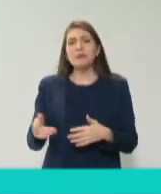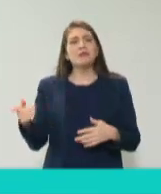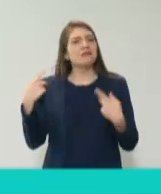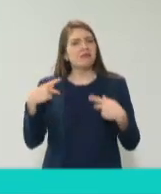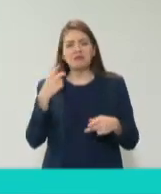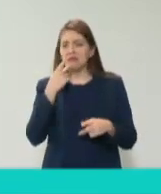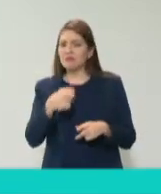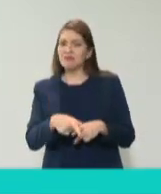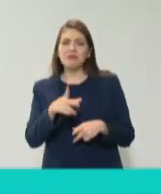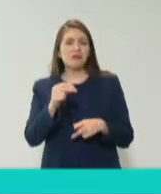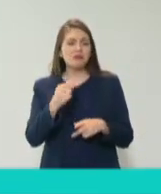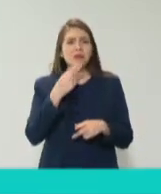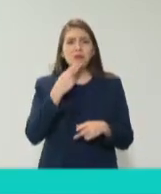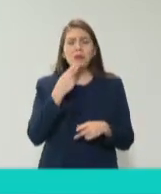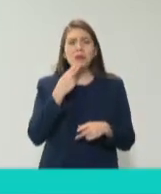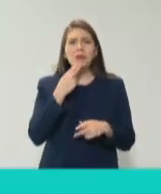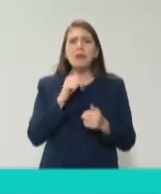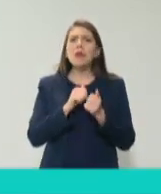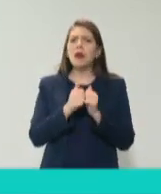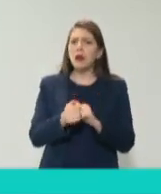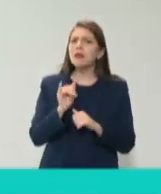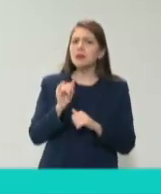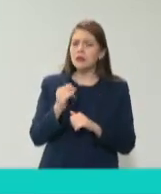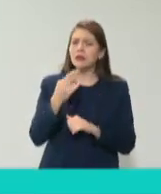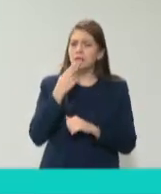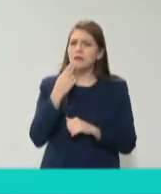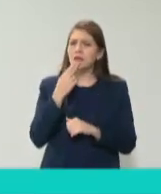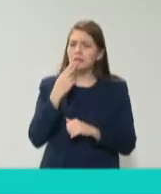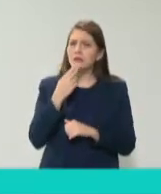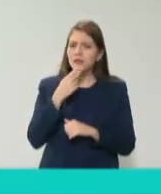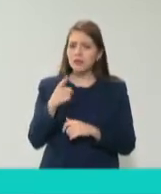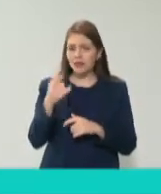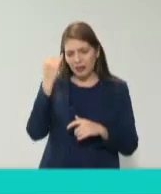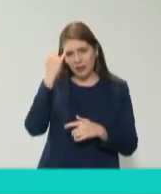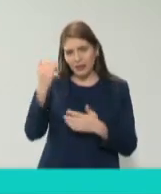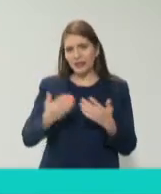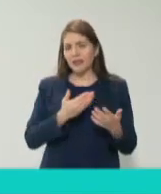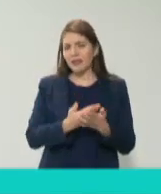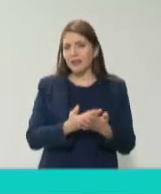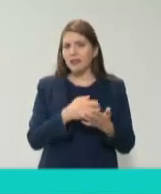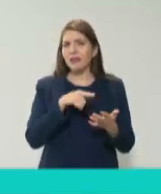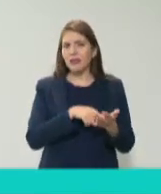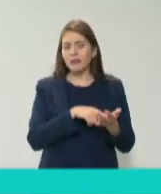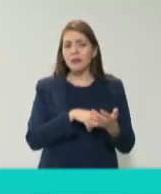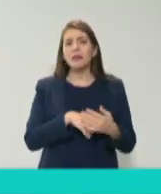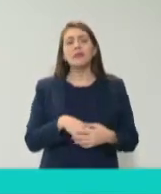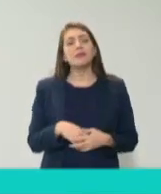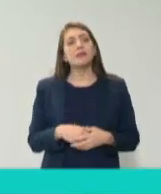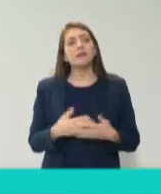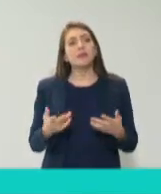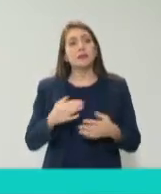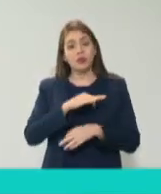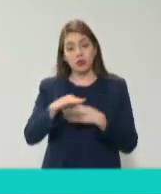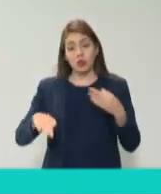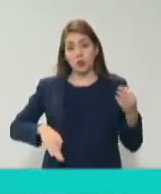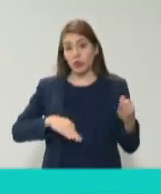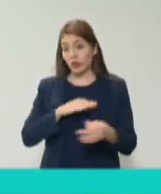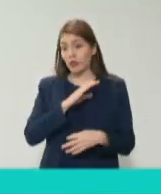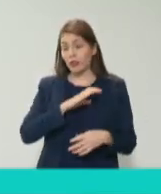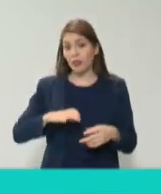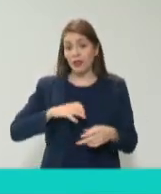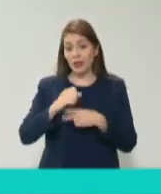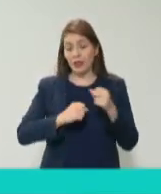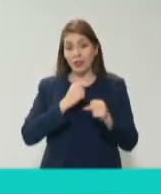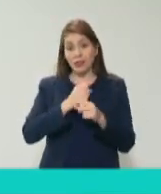va a jalar y jaló y jaló la iniciativa digo no es que todos los candidatos que estaban participando en la elección de 2015